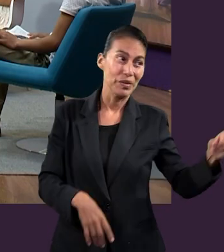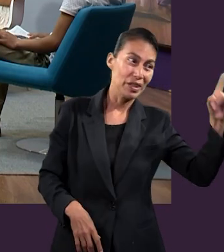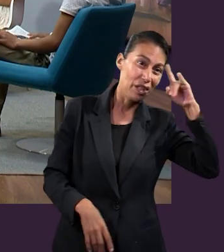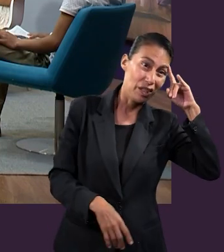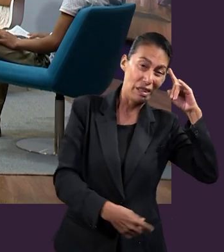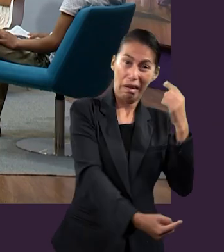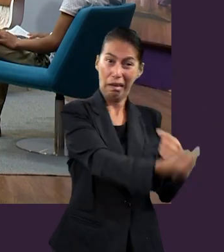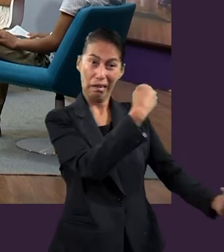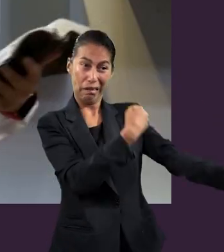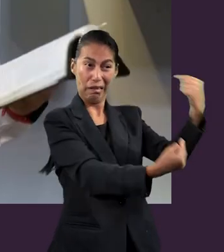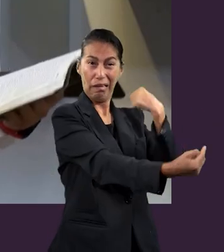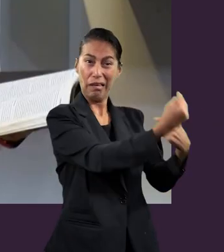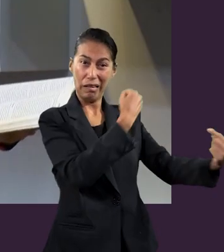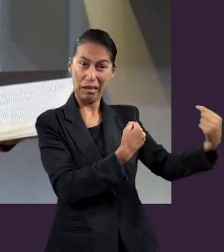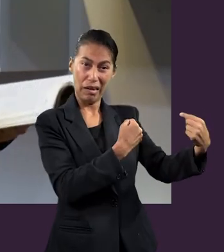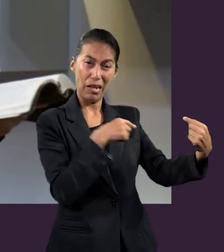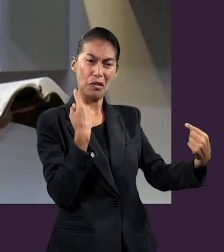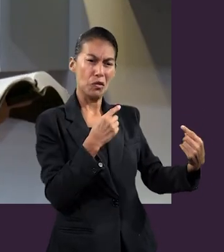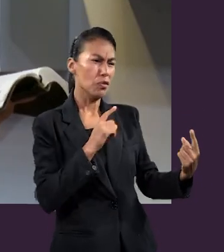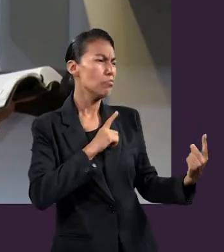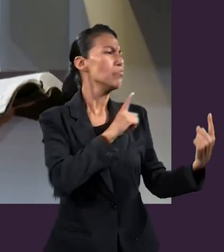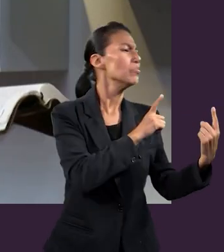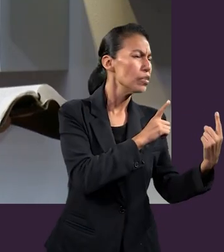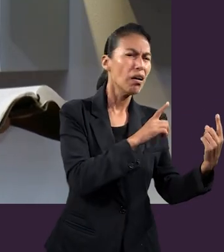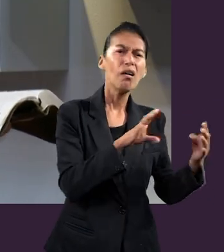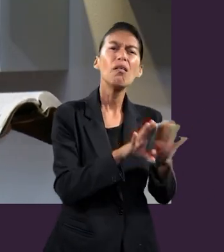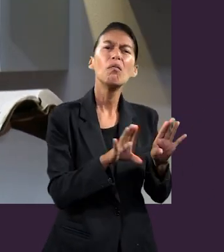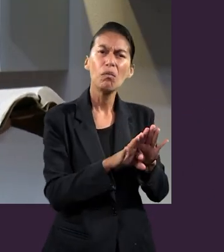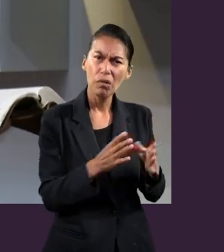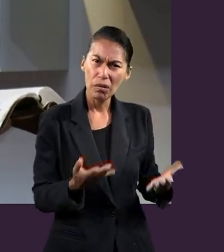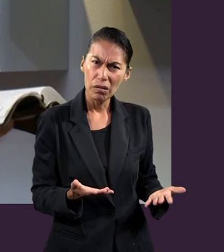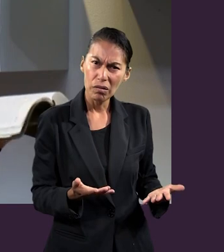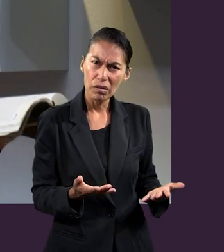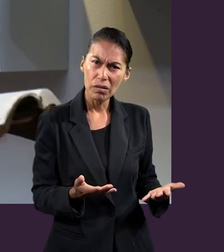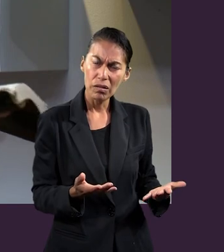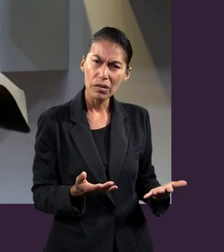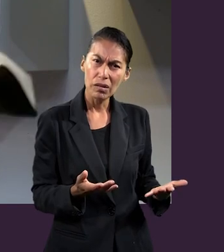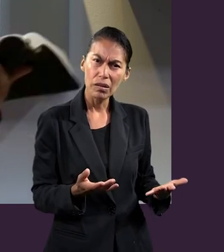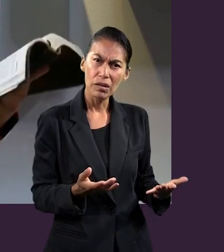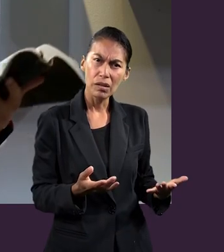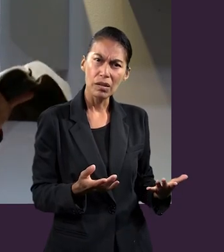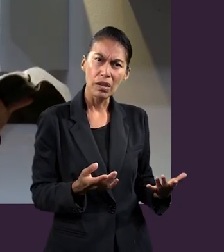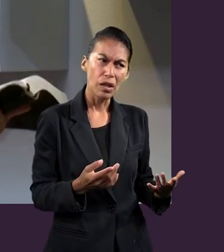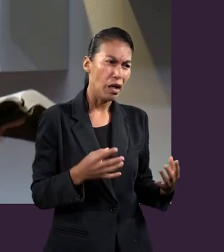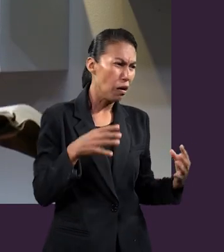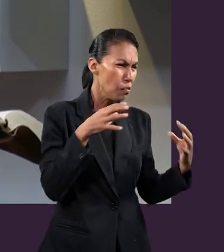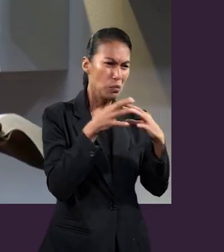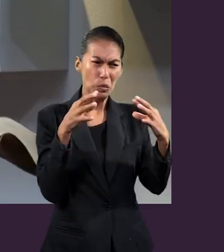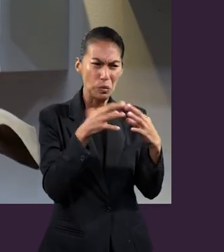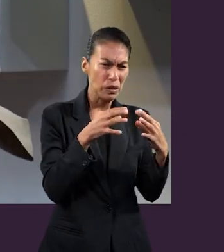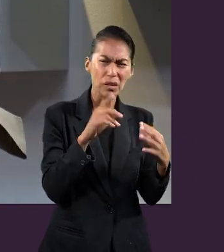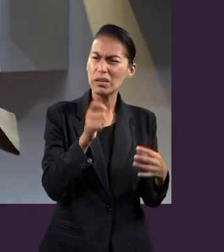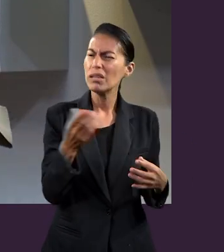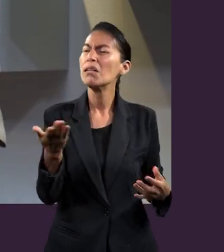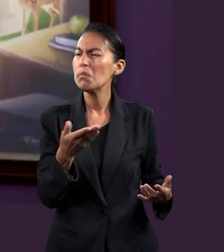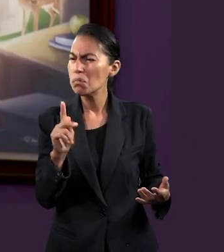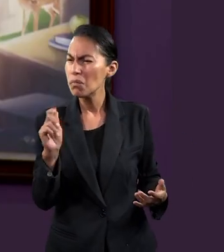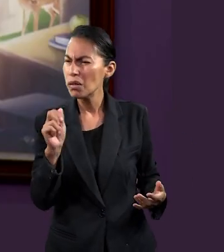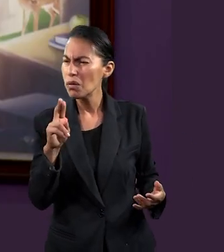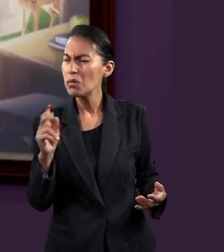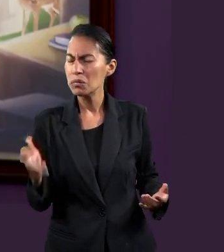las fuerzas del mal. Imagínense que vamos a enfrentar a esa lucha. ¿Qué ocurre en medio de ese conflicto, Pau?